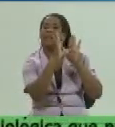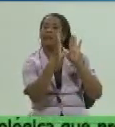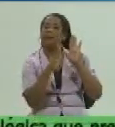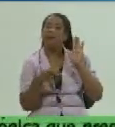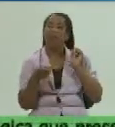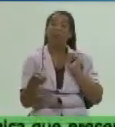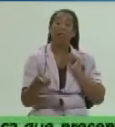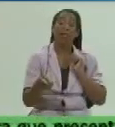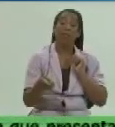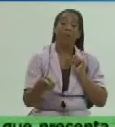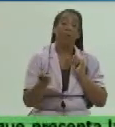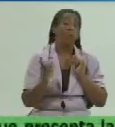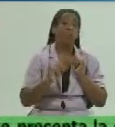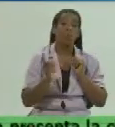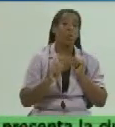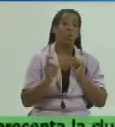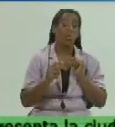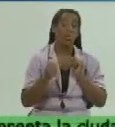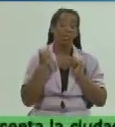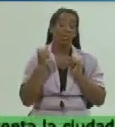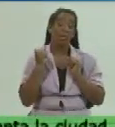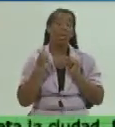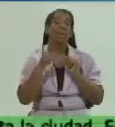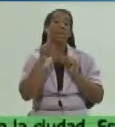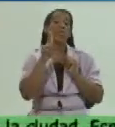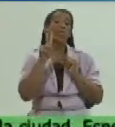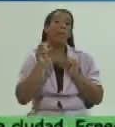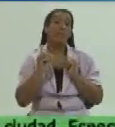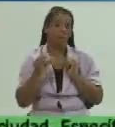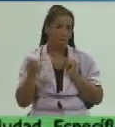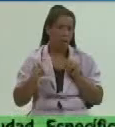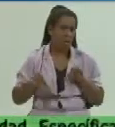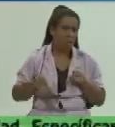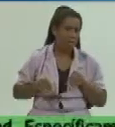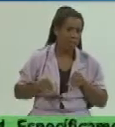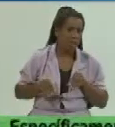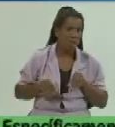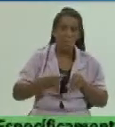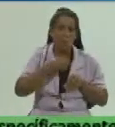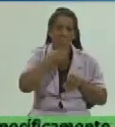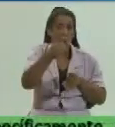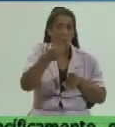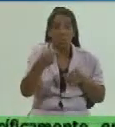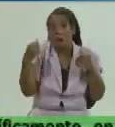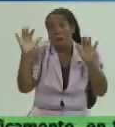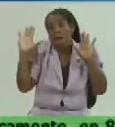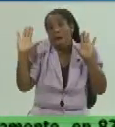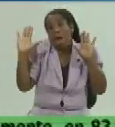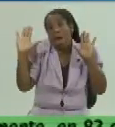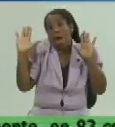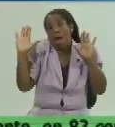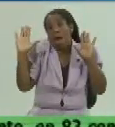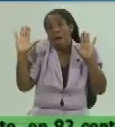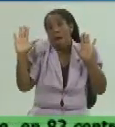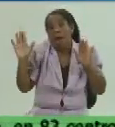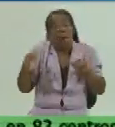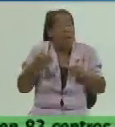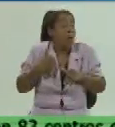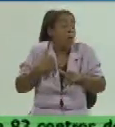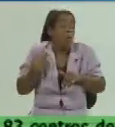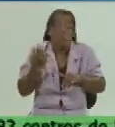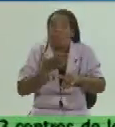le dice no ve al fondo que es 120 realmente y usted lo acepta así y no lo denuncia entonces es que no estamos siendo nosotros